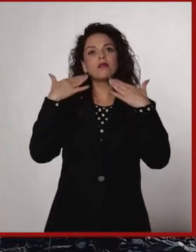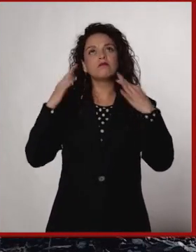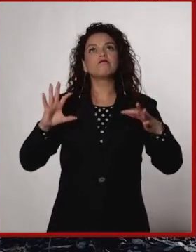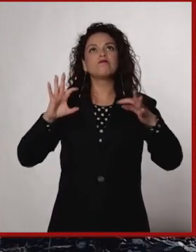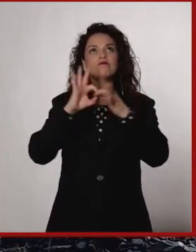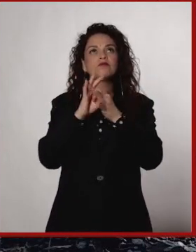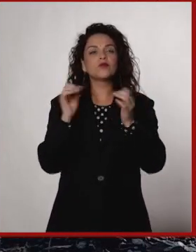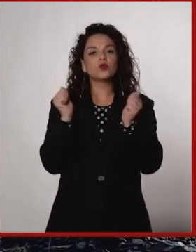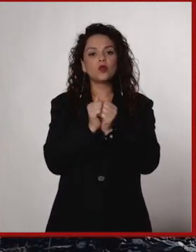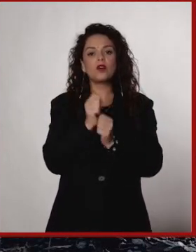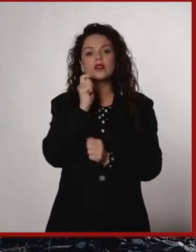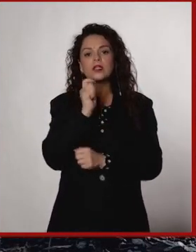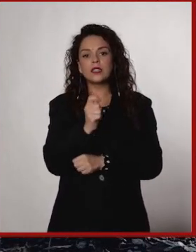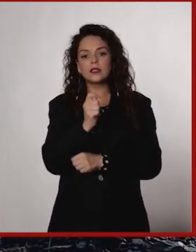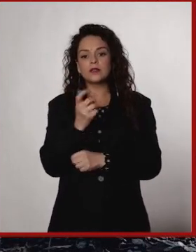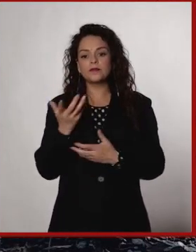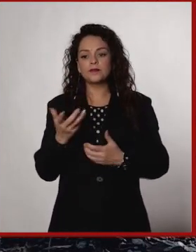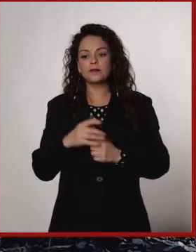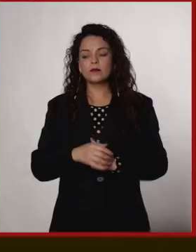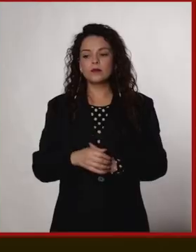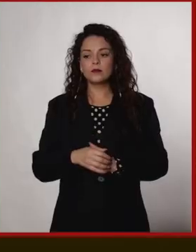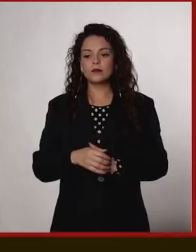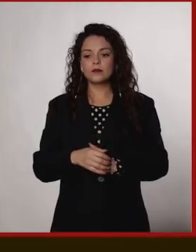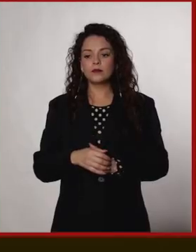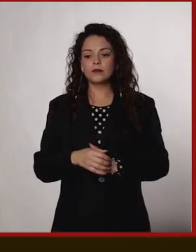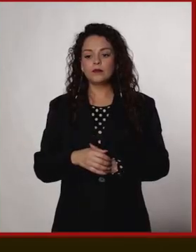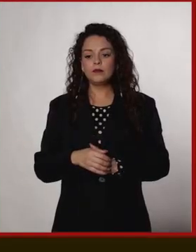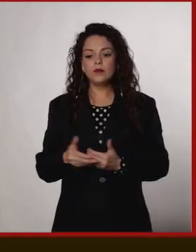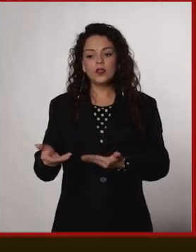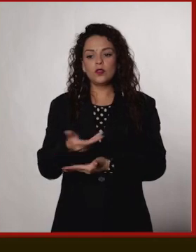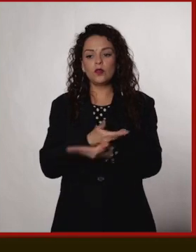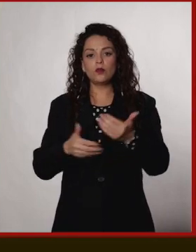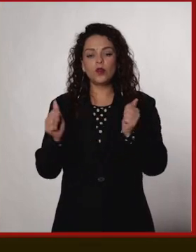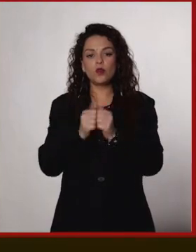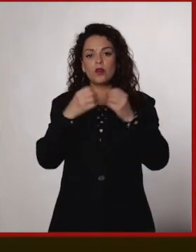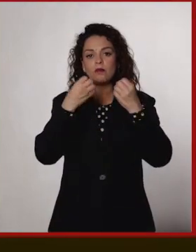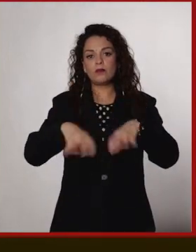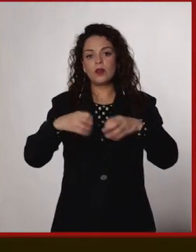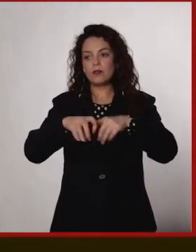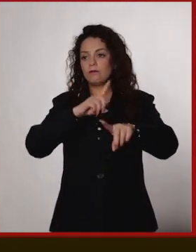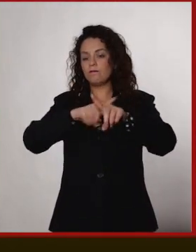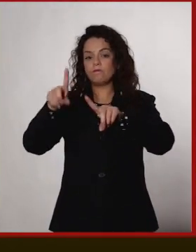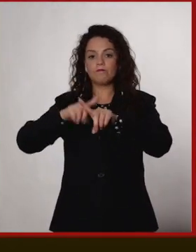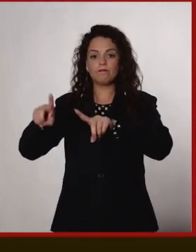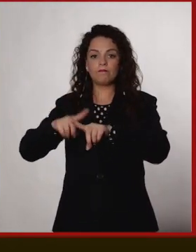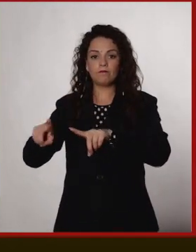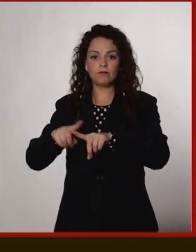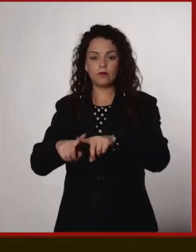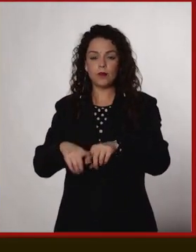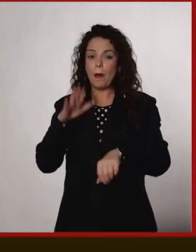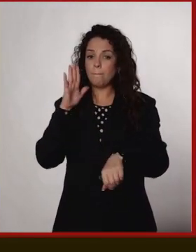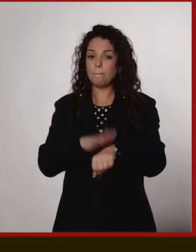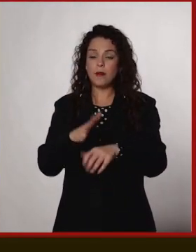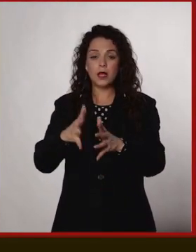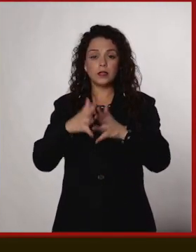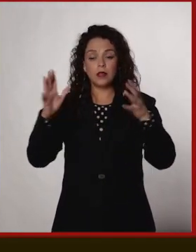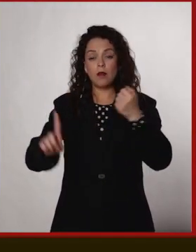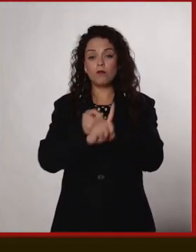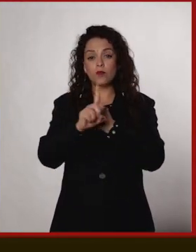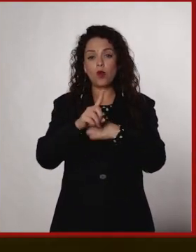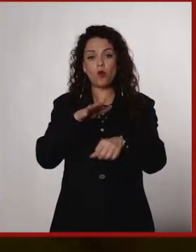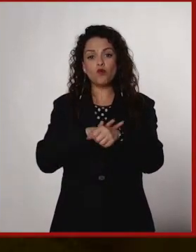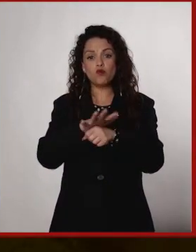cambio climático que se relaciona con, que acaba también interactuando con la pérdida de biodiversidad. Uno de los grandes